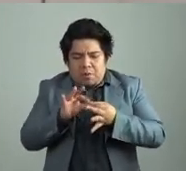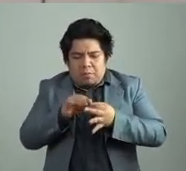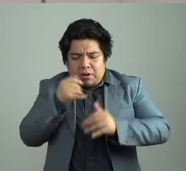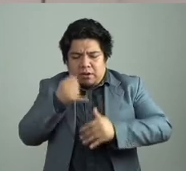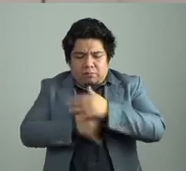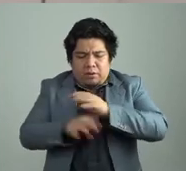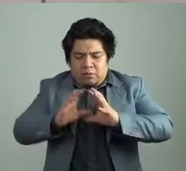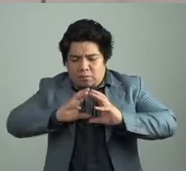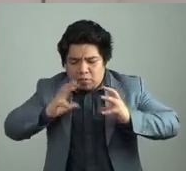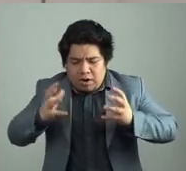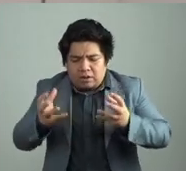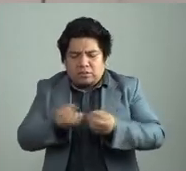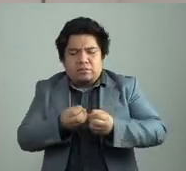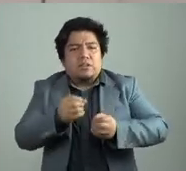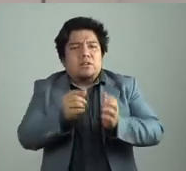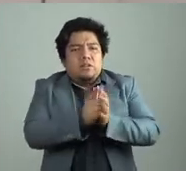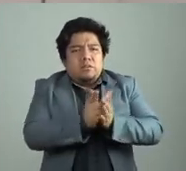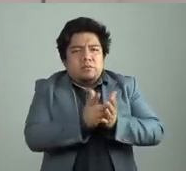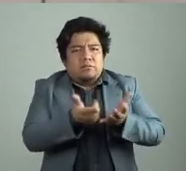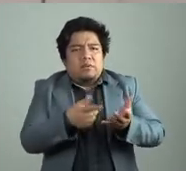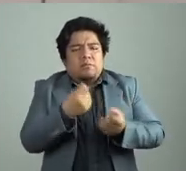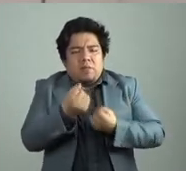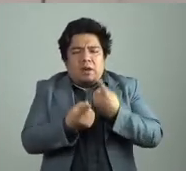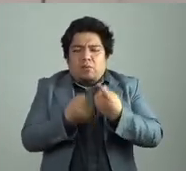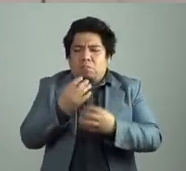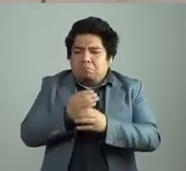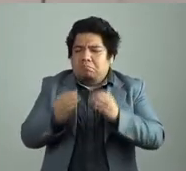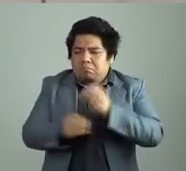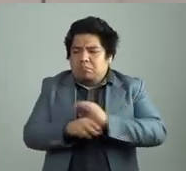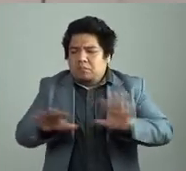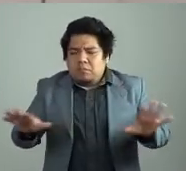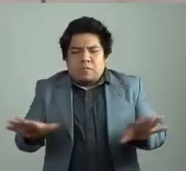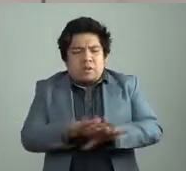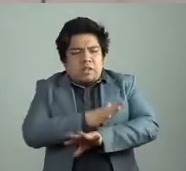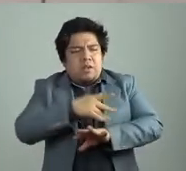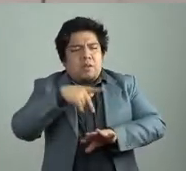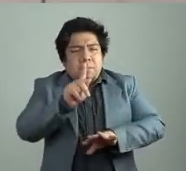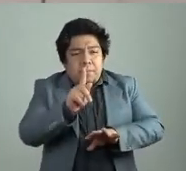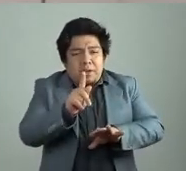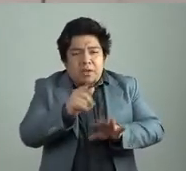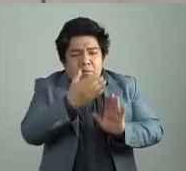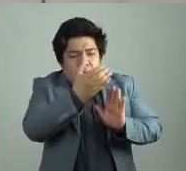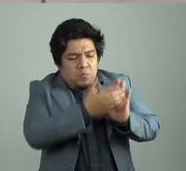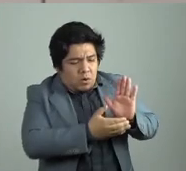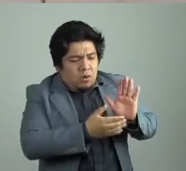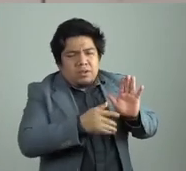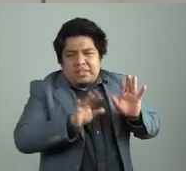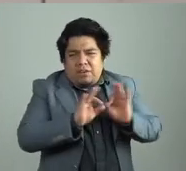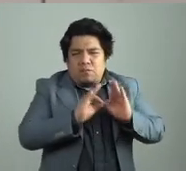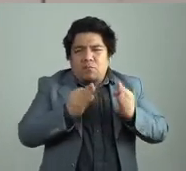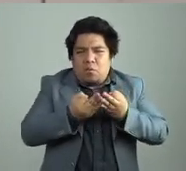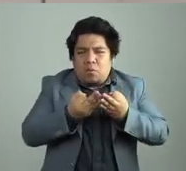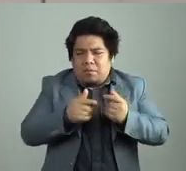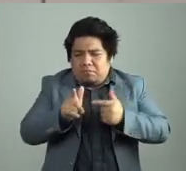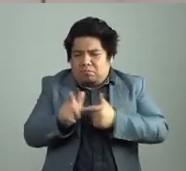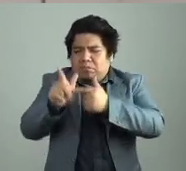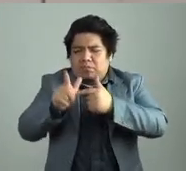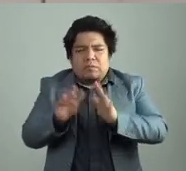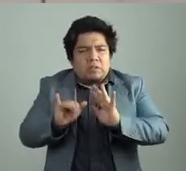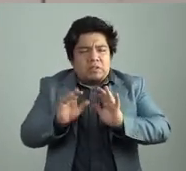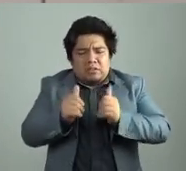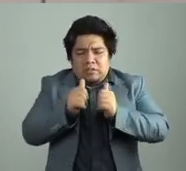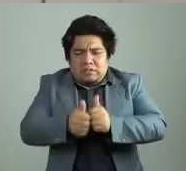no, obviamente cambia. Cambia, pero las esencias, de alguna manera, se mantienen. Entonces, es un poco, esa, para mí, es la